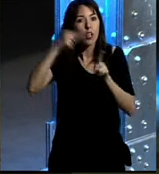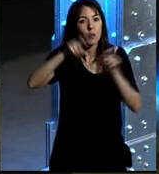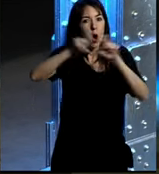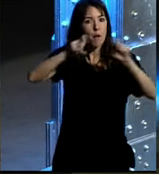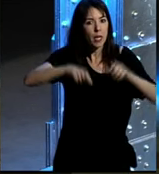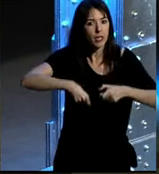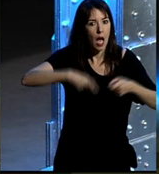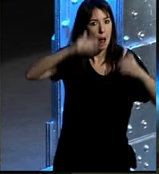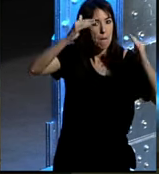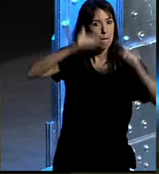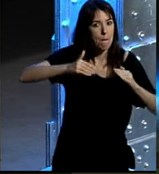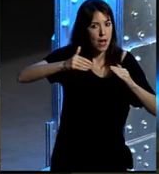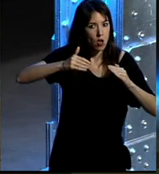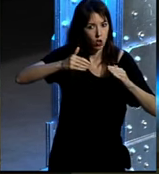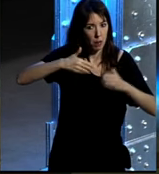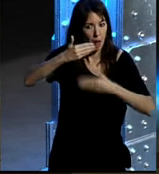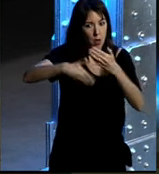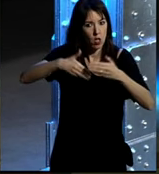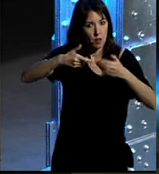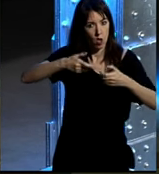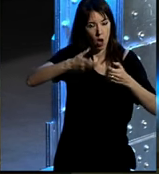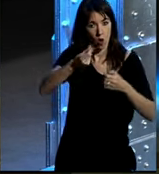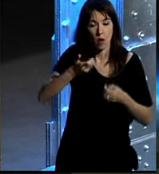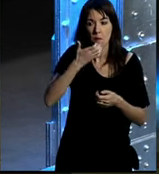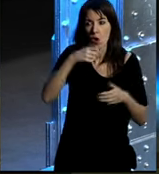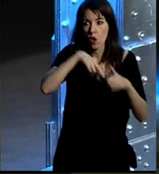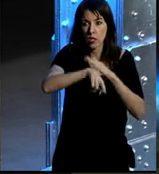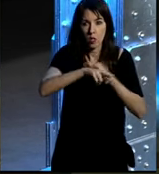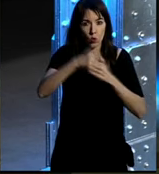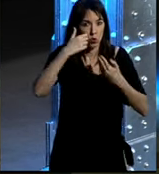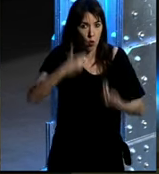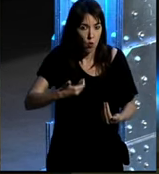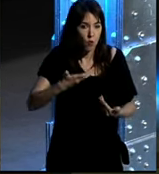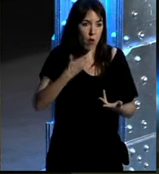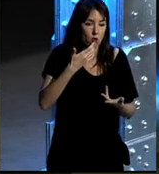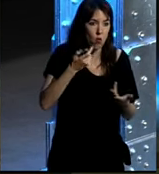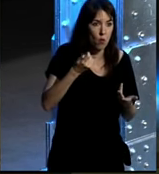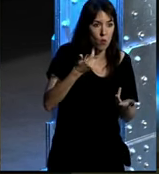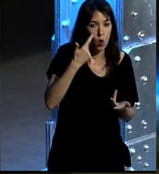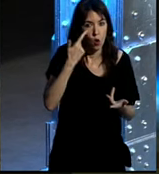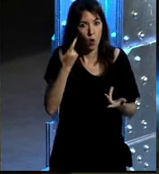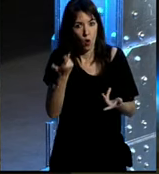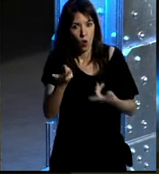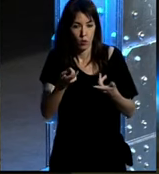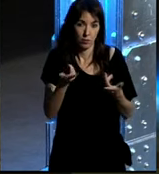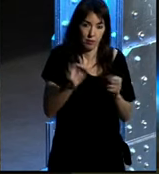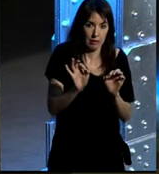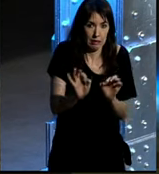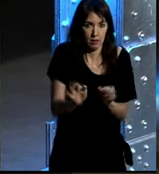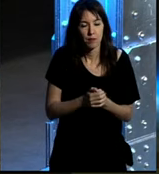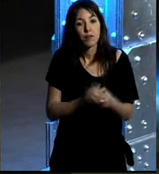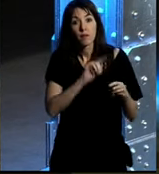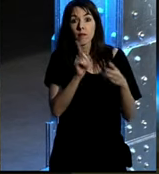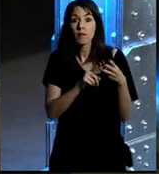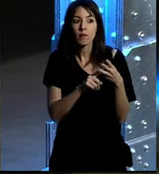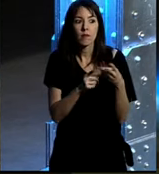menos dinero en esos procedimientos por ejemplo recursos humanos y ahora cuento un poquito esto lo de recruiting y el